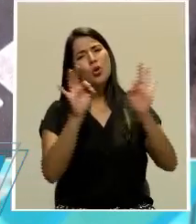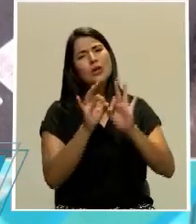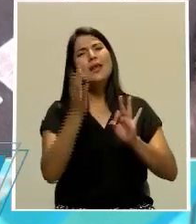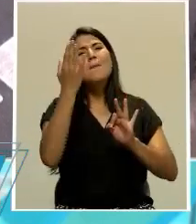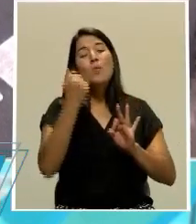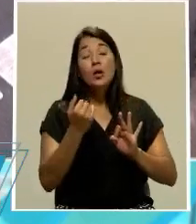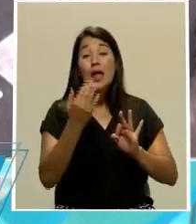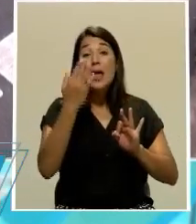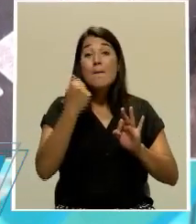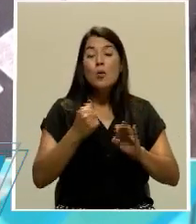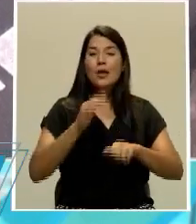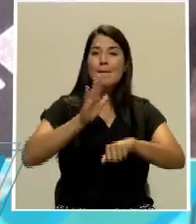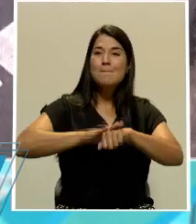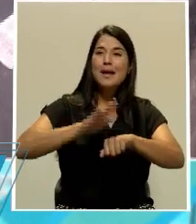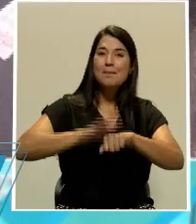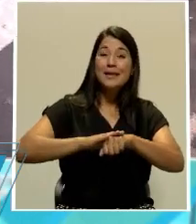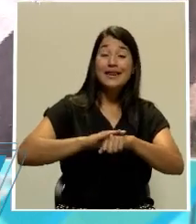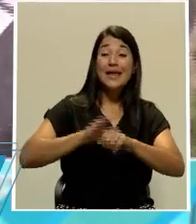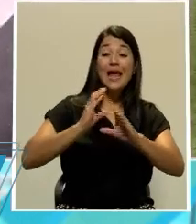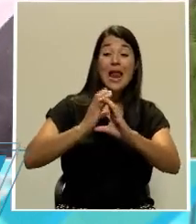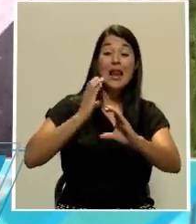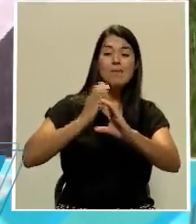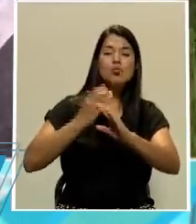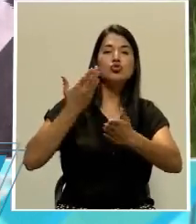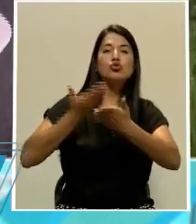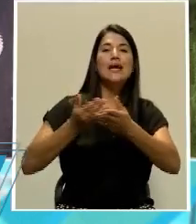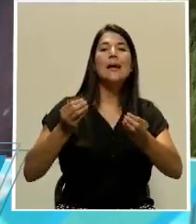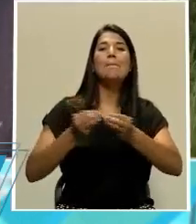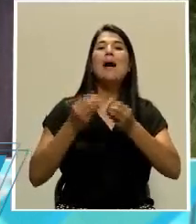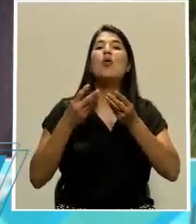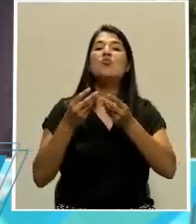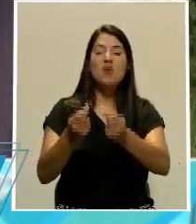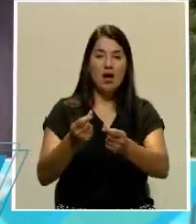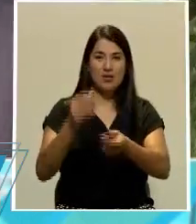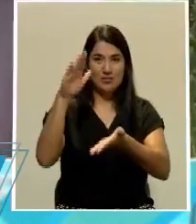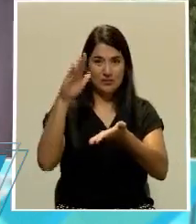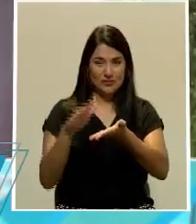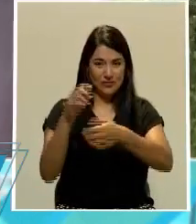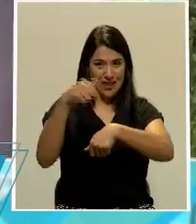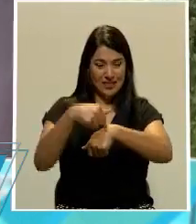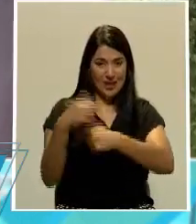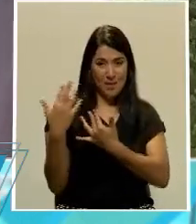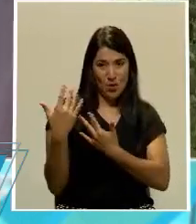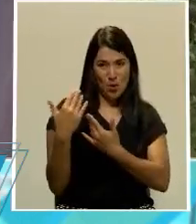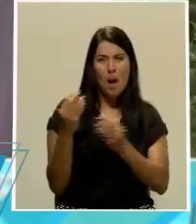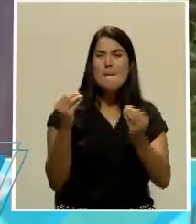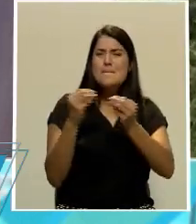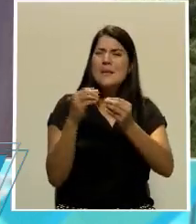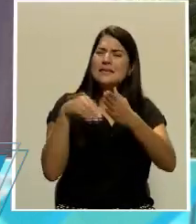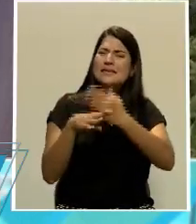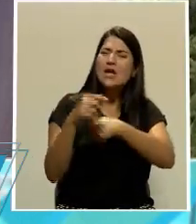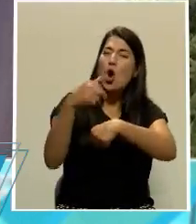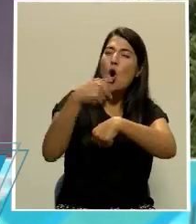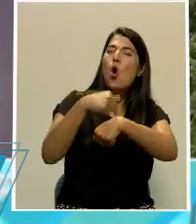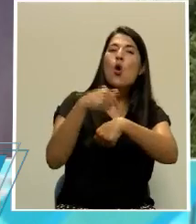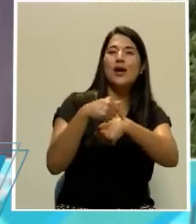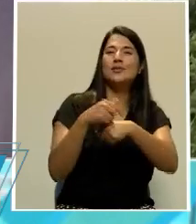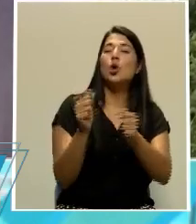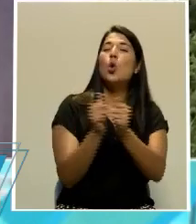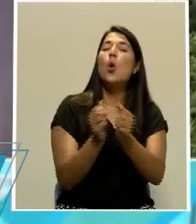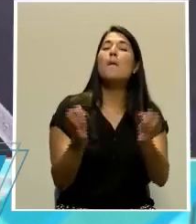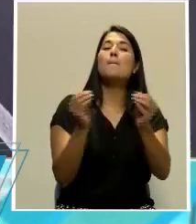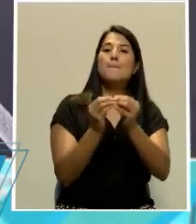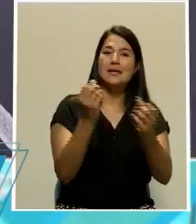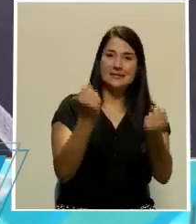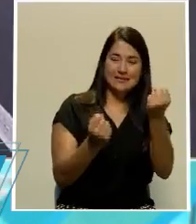disminuyen los tiempos de viaje, sobre todo en horas picos, que es donde tenemos el mayor congestionamiento o la mayor cantidad de usuarios en esas